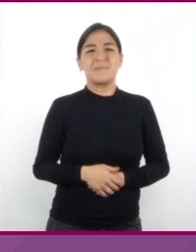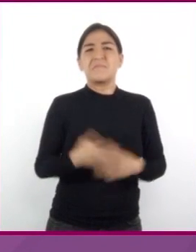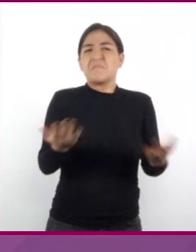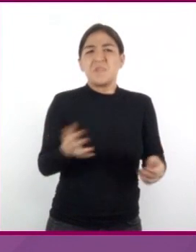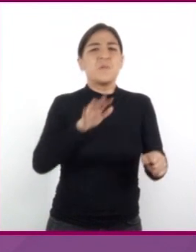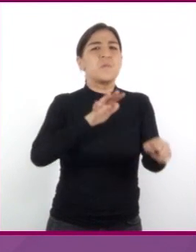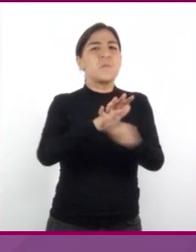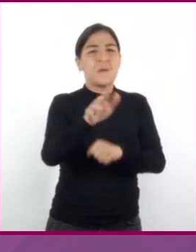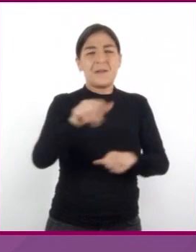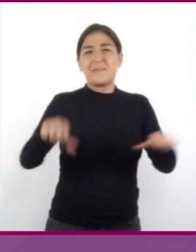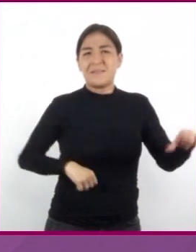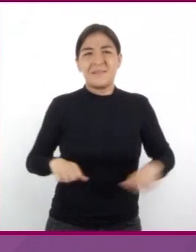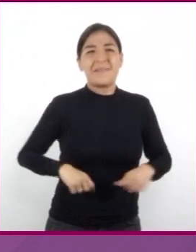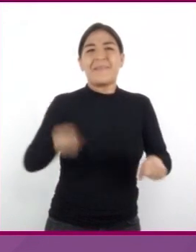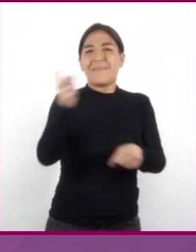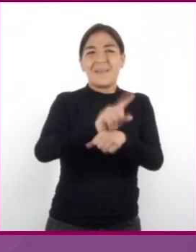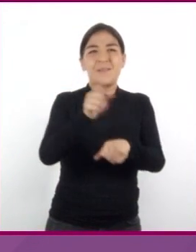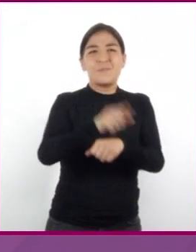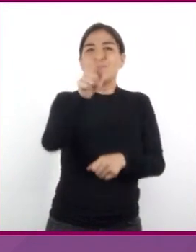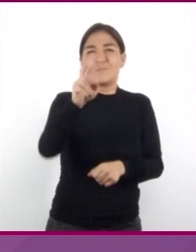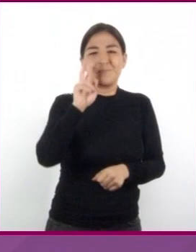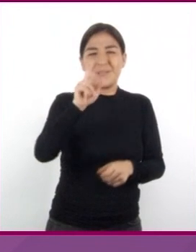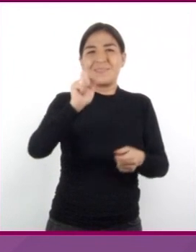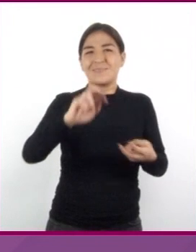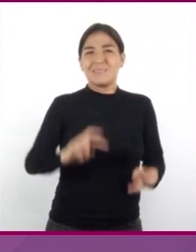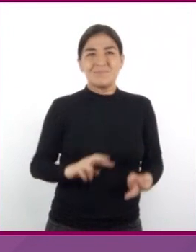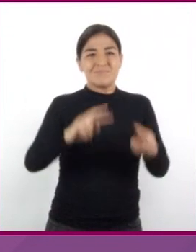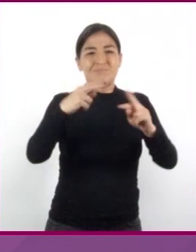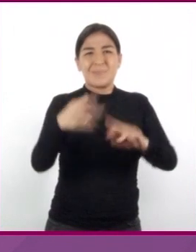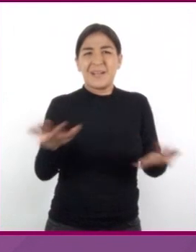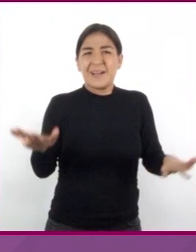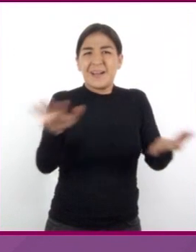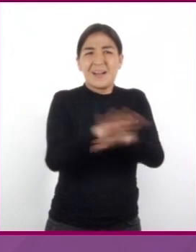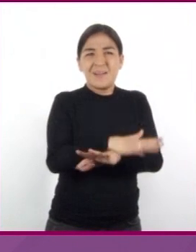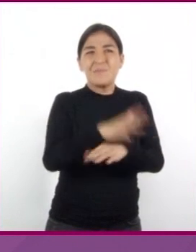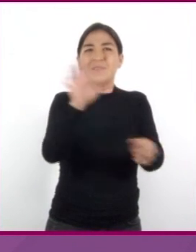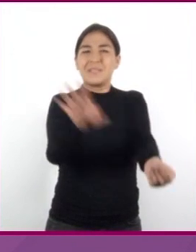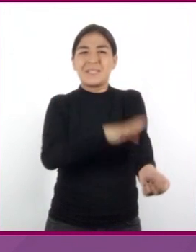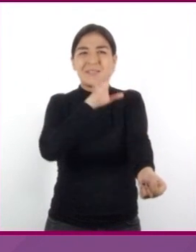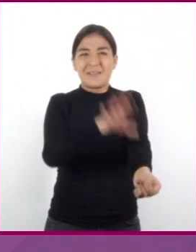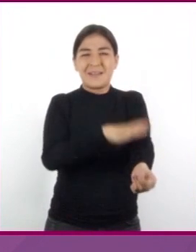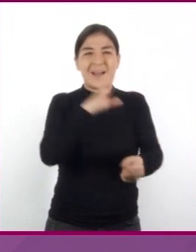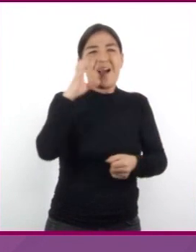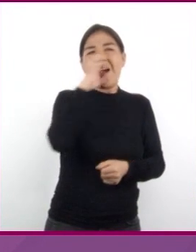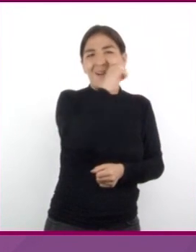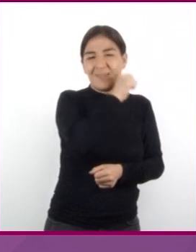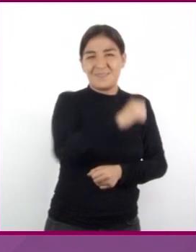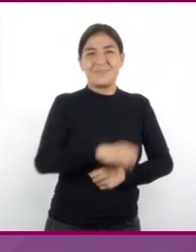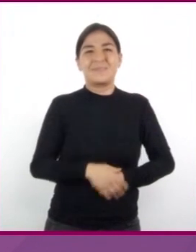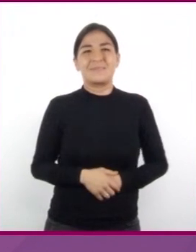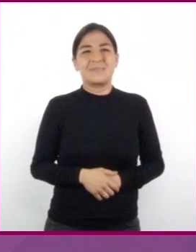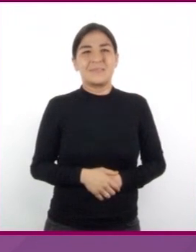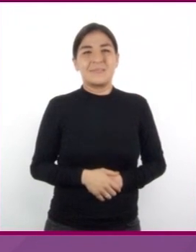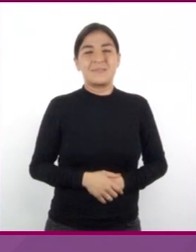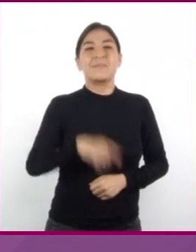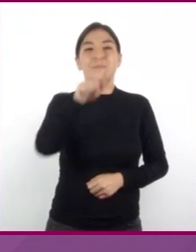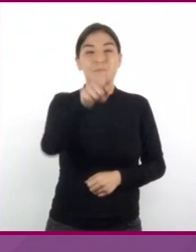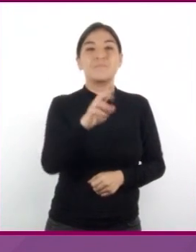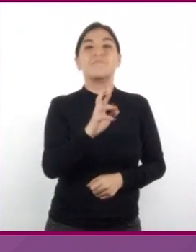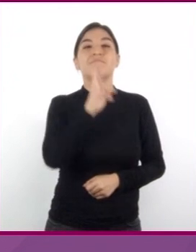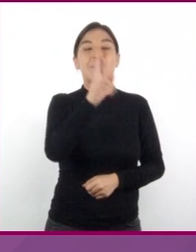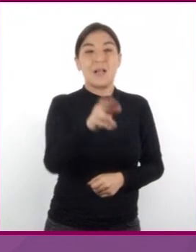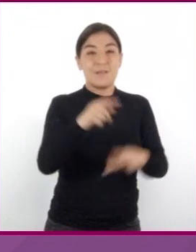actividades diarias observan la transformación de algún tipo de energía en calor? Mencionen